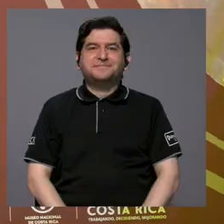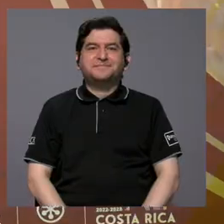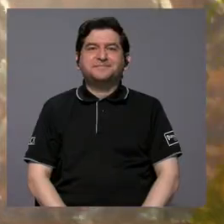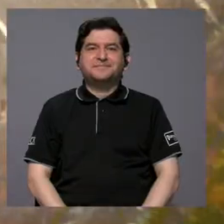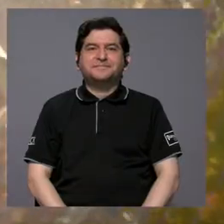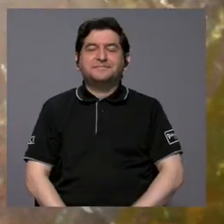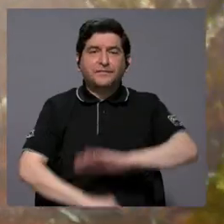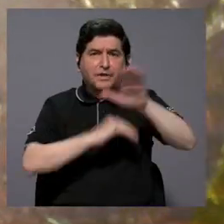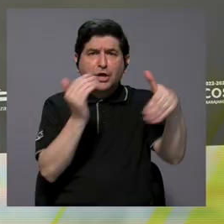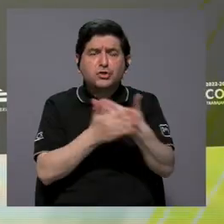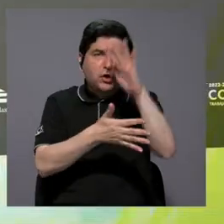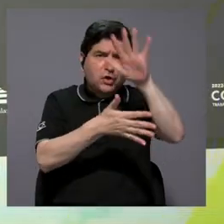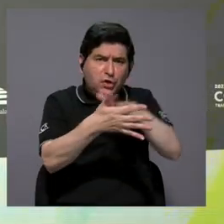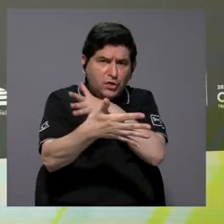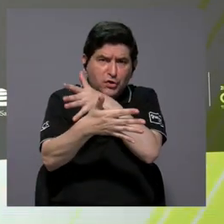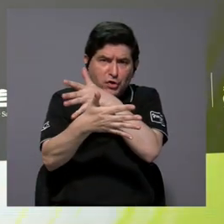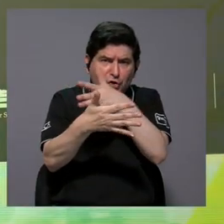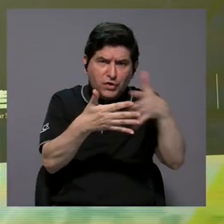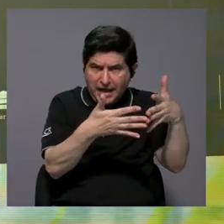¿Todos los horarios,